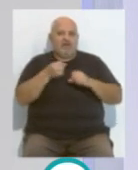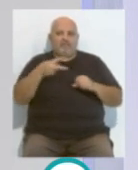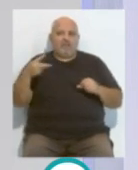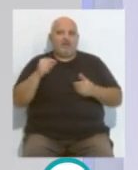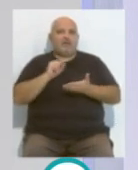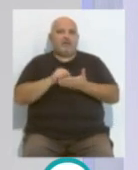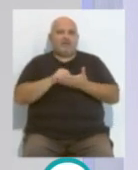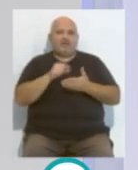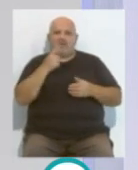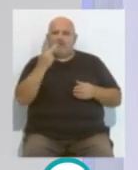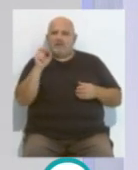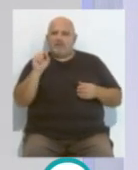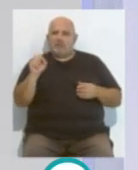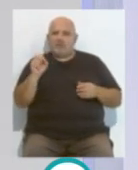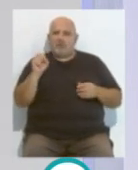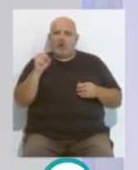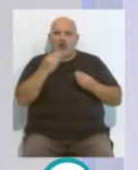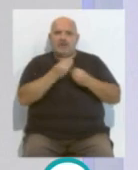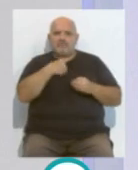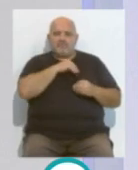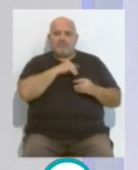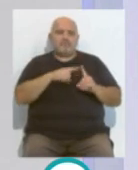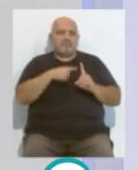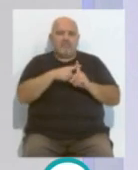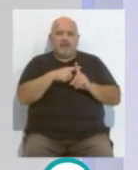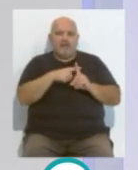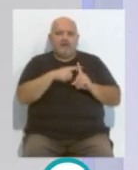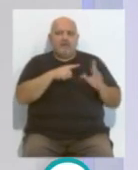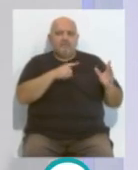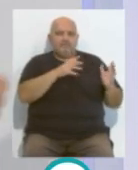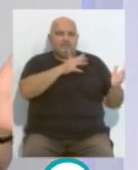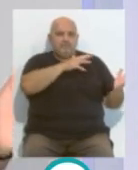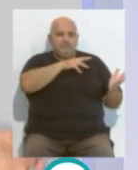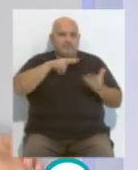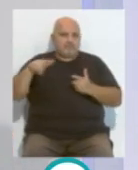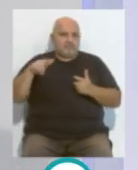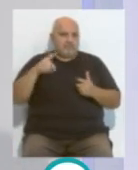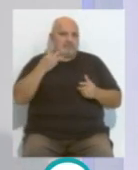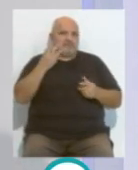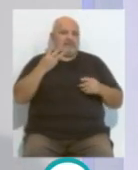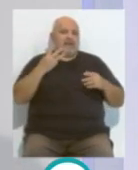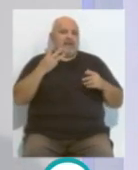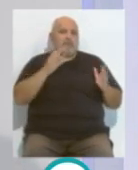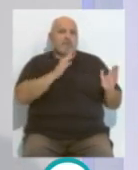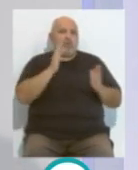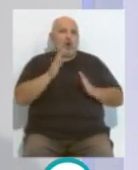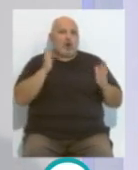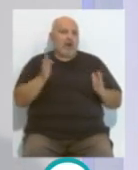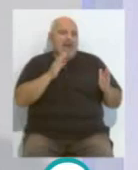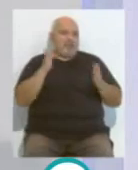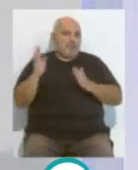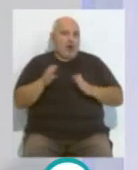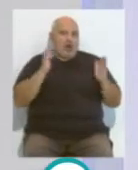¿cuántos minutos? 120 minutos por partido con España más todos los minutos y aparte con tres prórrogas con tres prórrogas 120 minutos